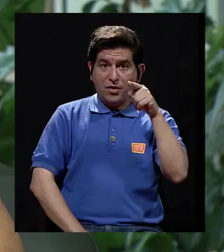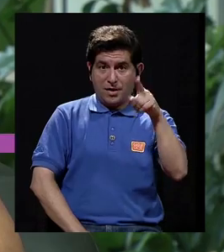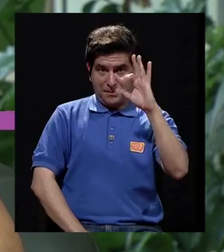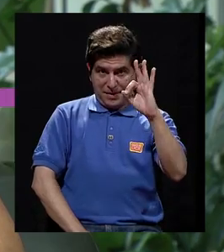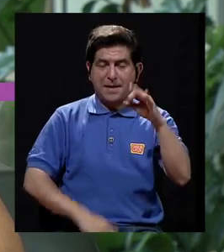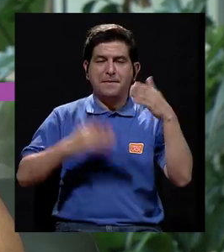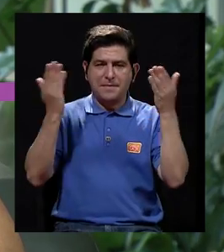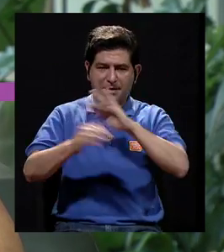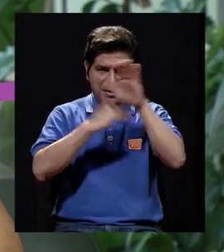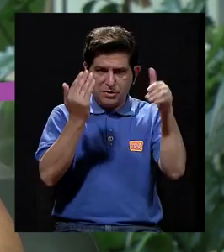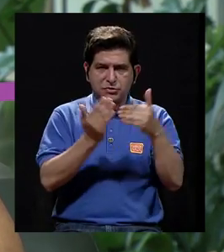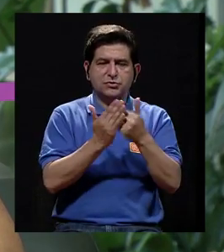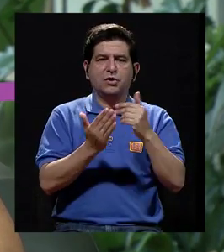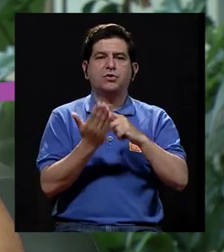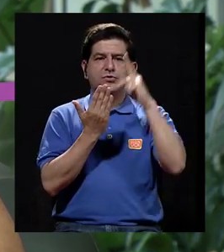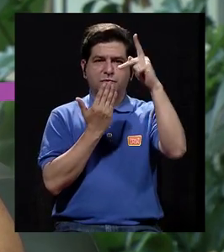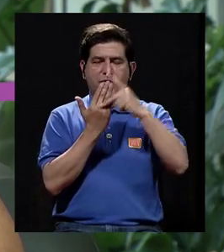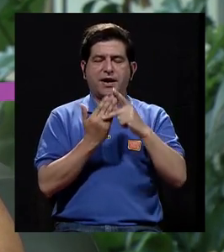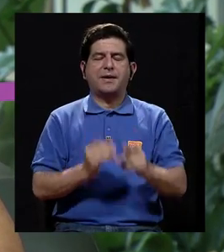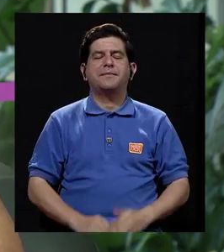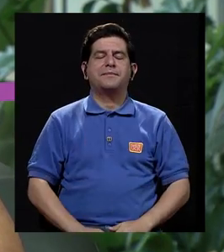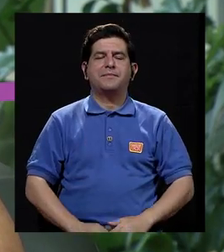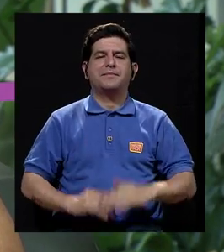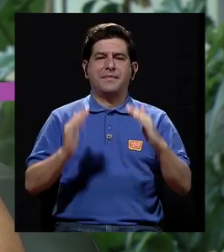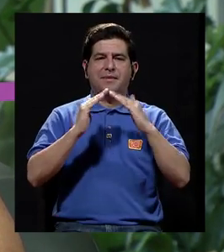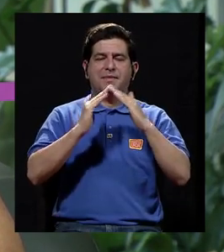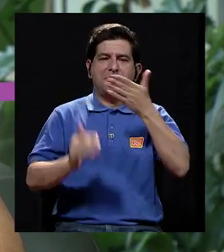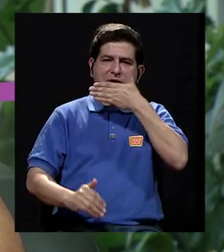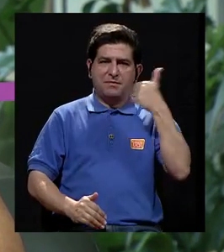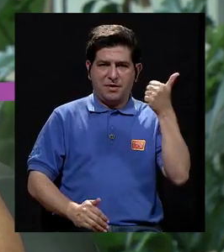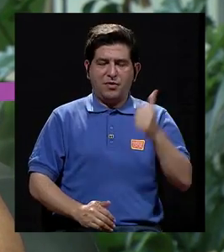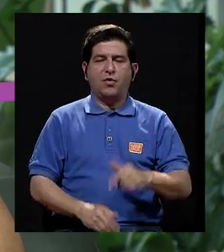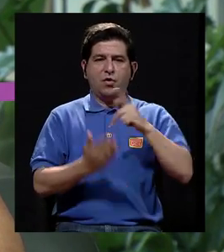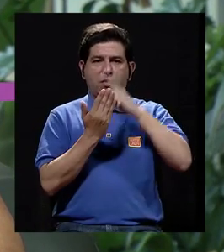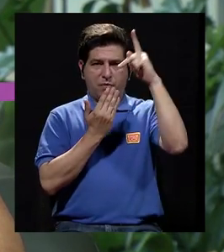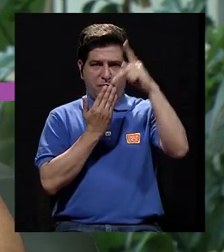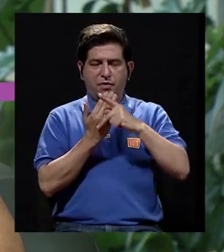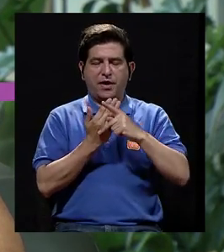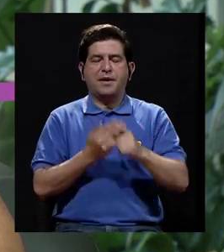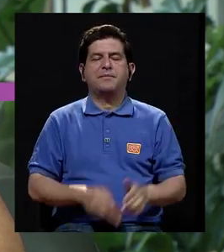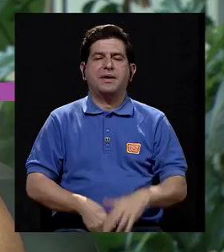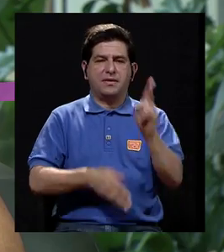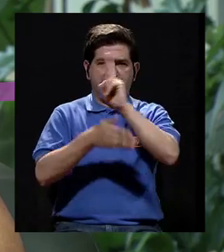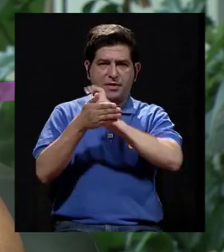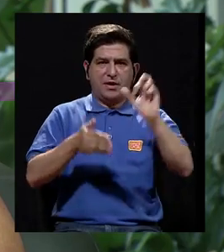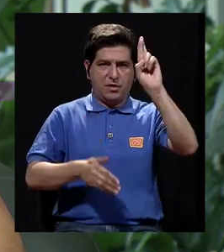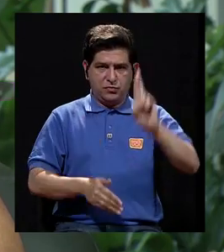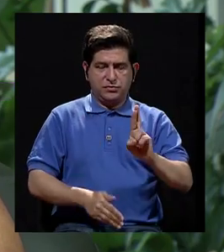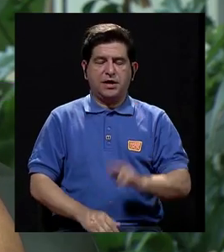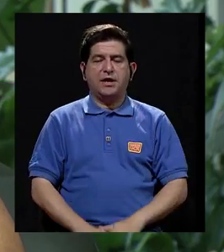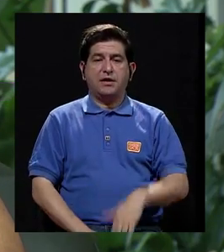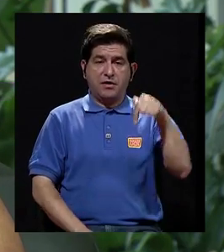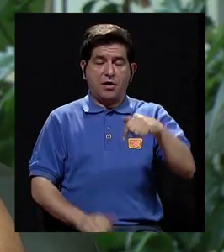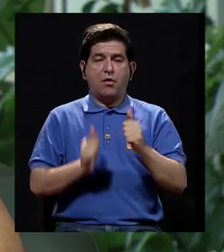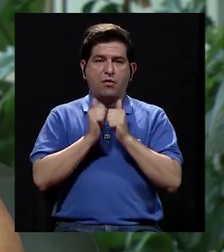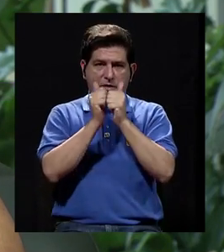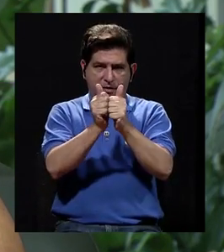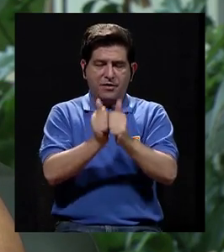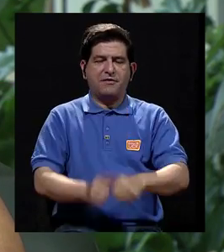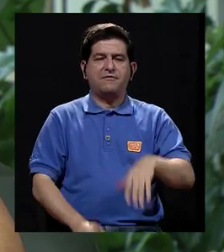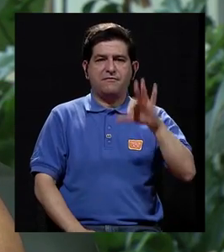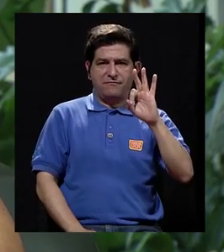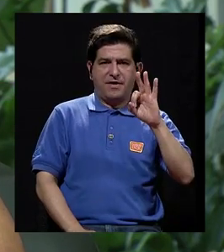Hola, ¿qué tal? Bienvenidos y bienvenidas a Vivir Mejor. La telerevista de la Universidad de Costa Rica. El día de hoy les